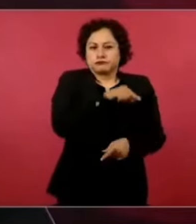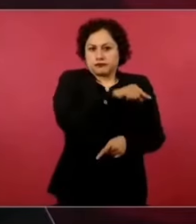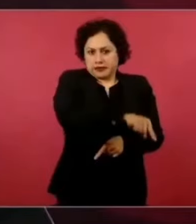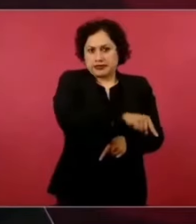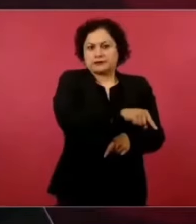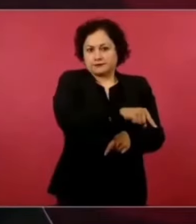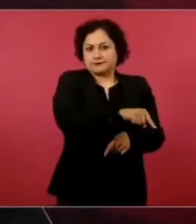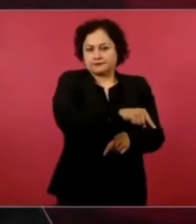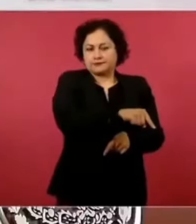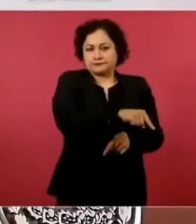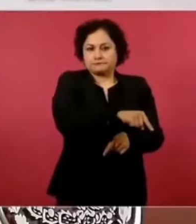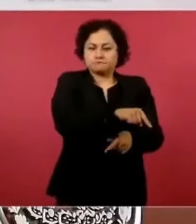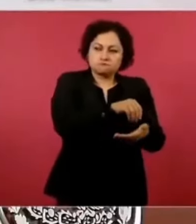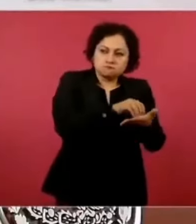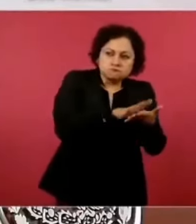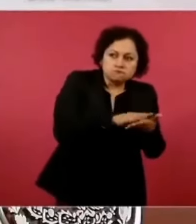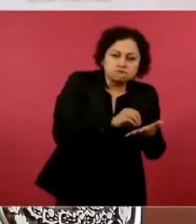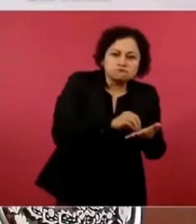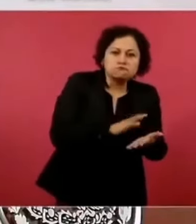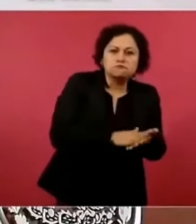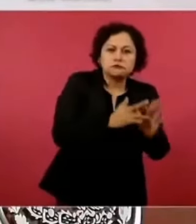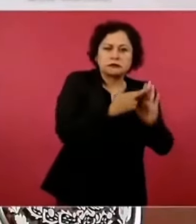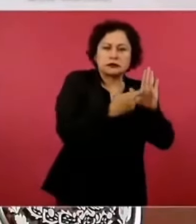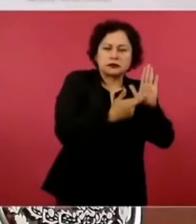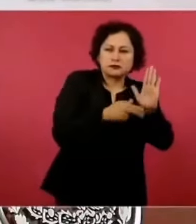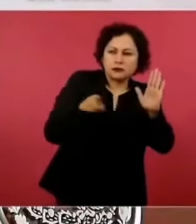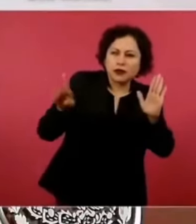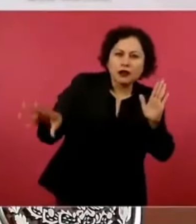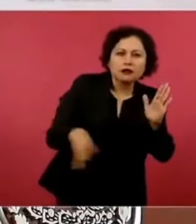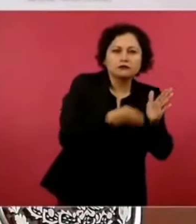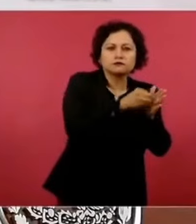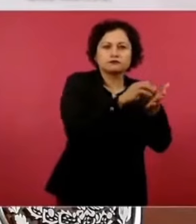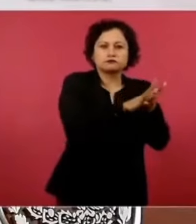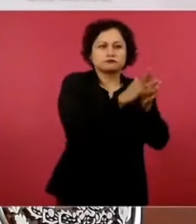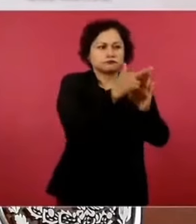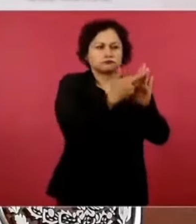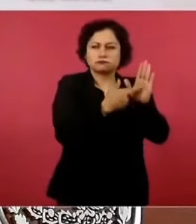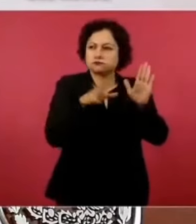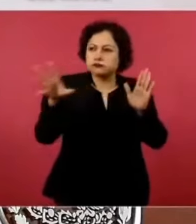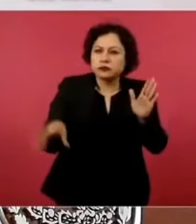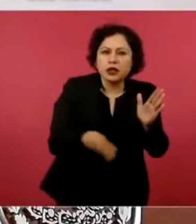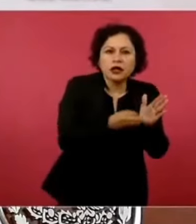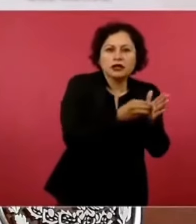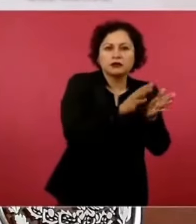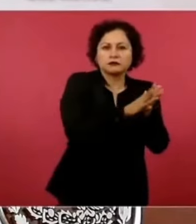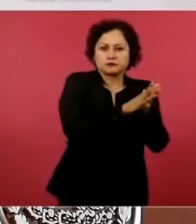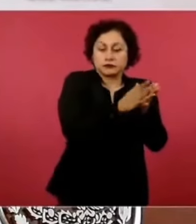repito. No hay un criterio oficial aquí, más que el de la ley.